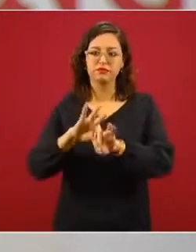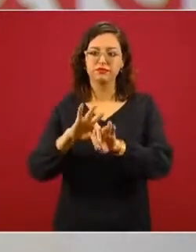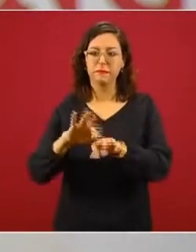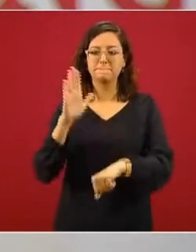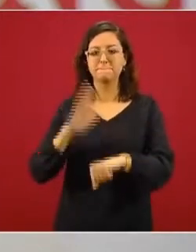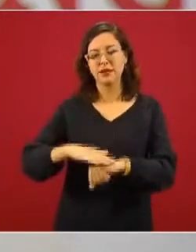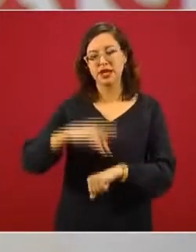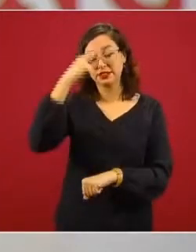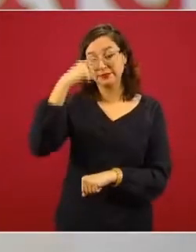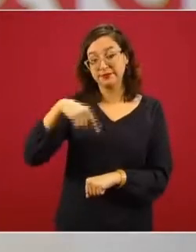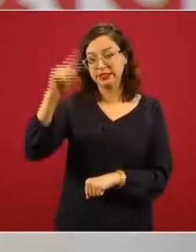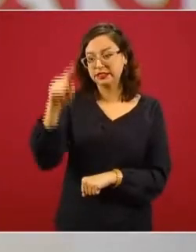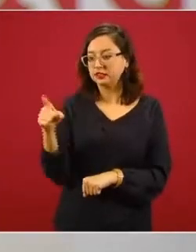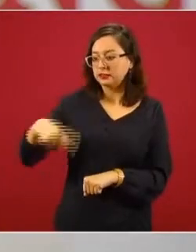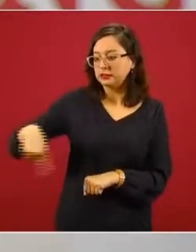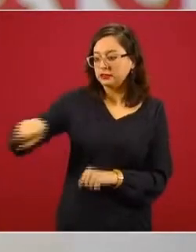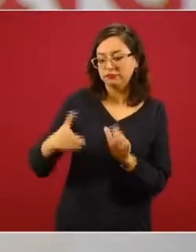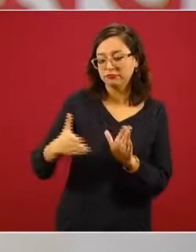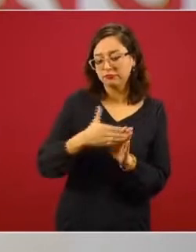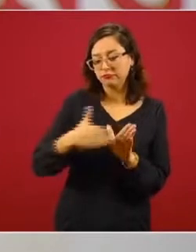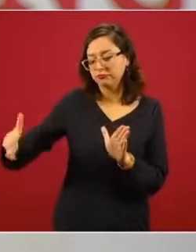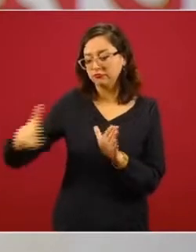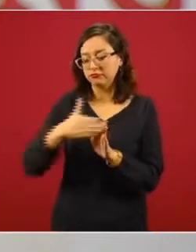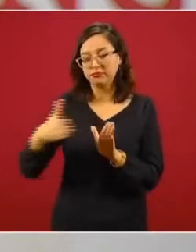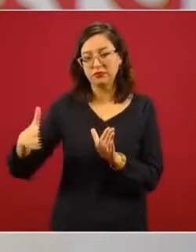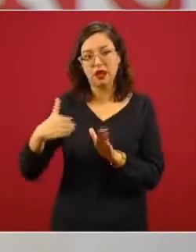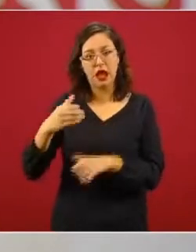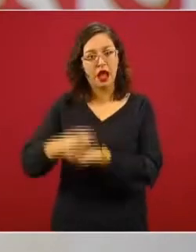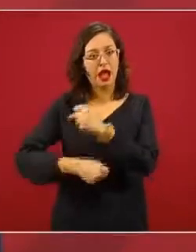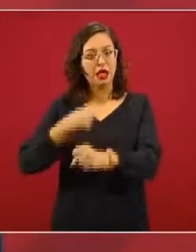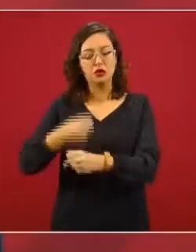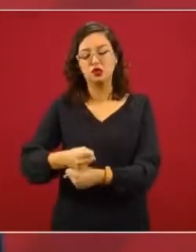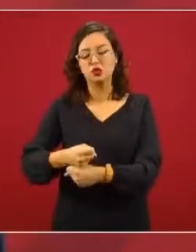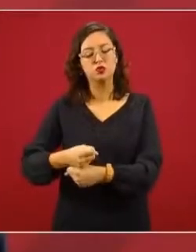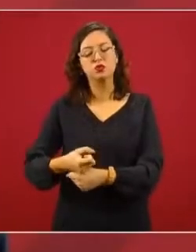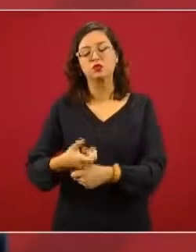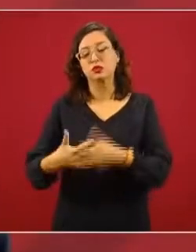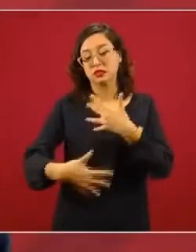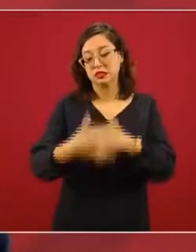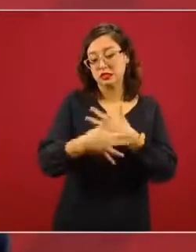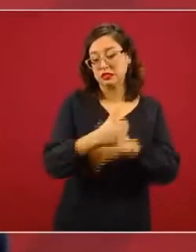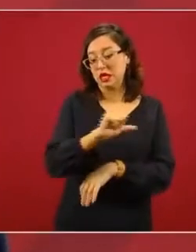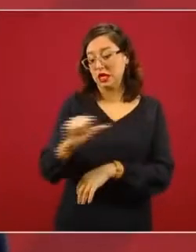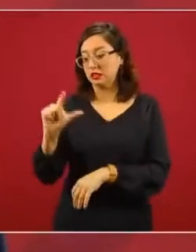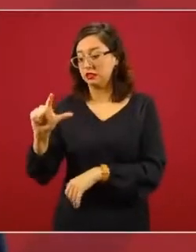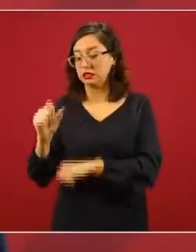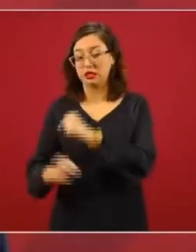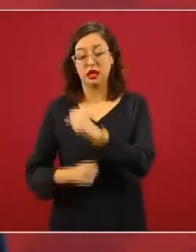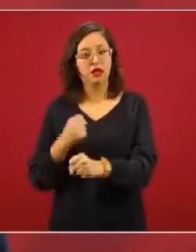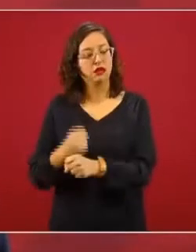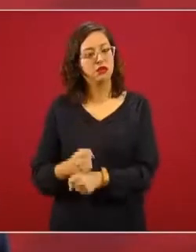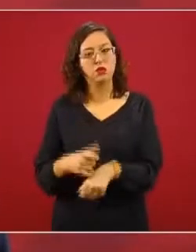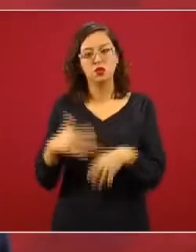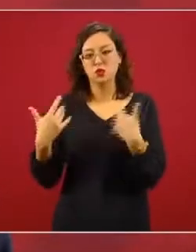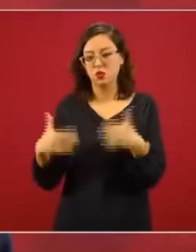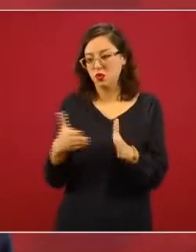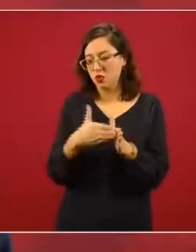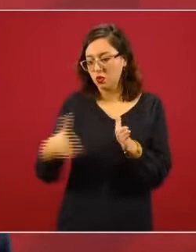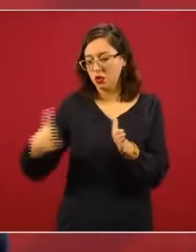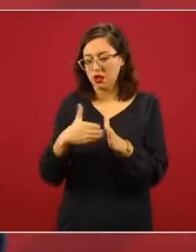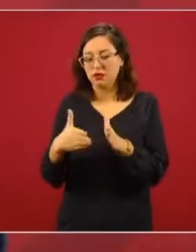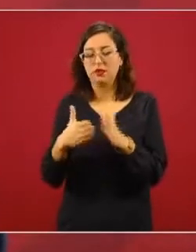para el sector educativo fundamental, que son de los 15 a los 17 años, la edad en que se estudia